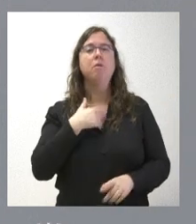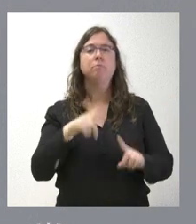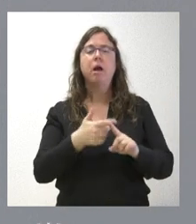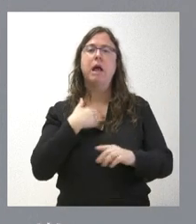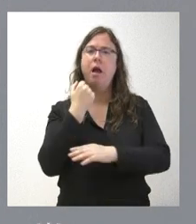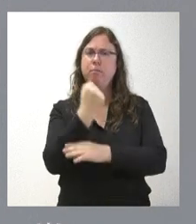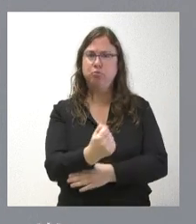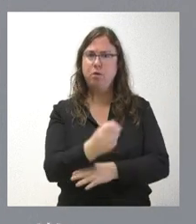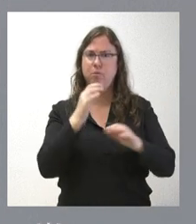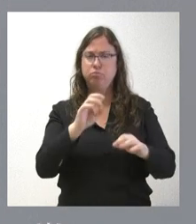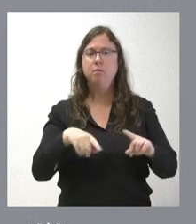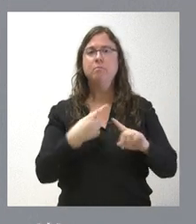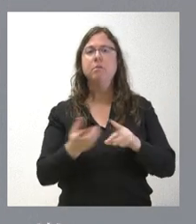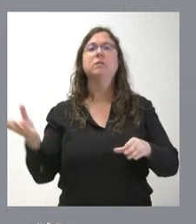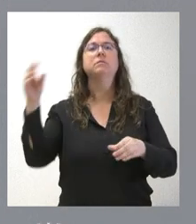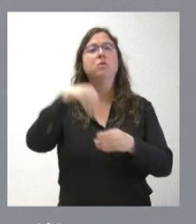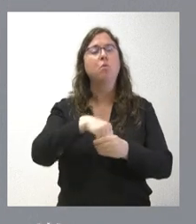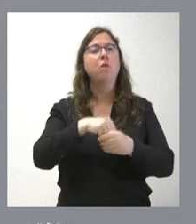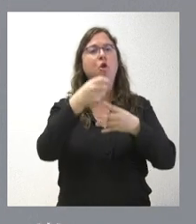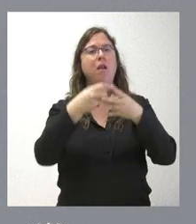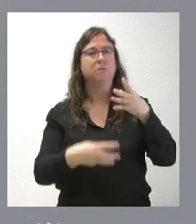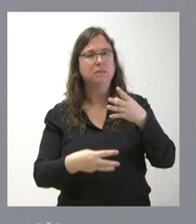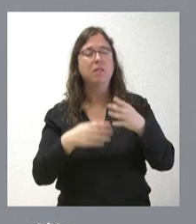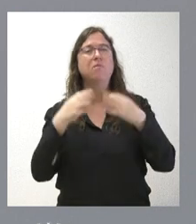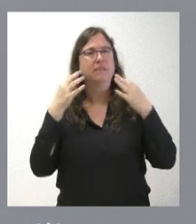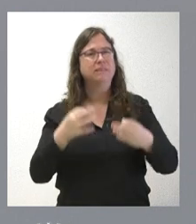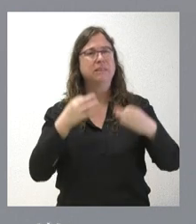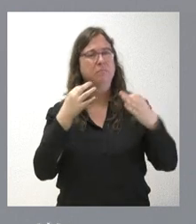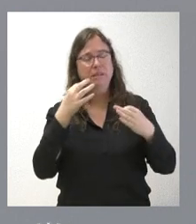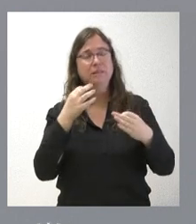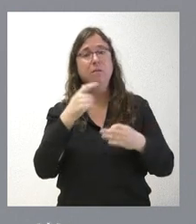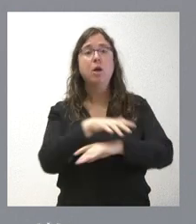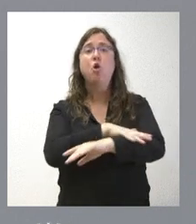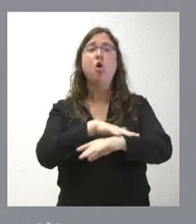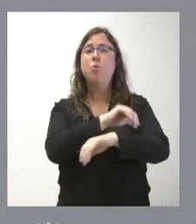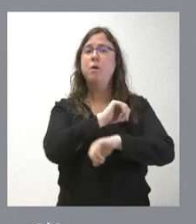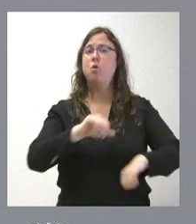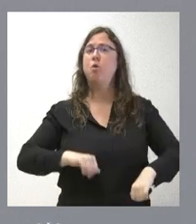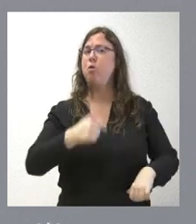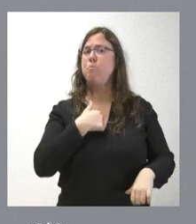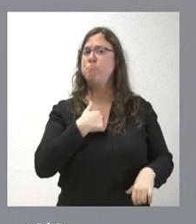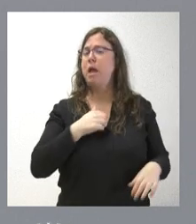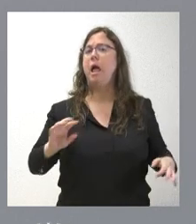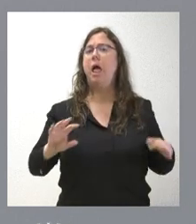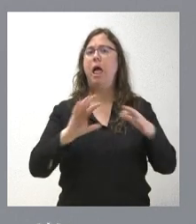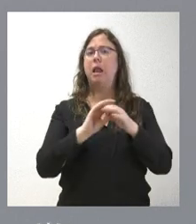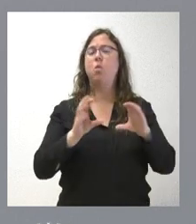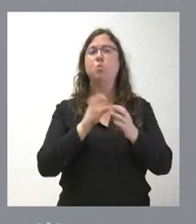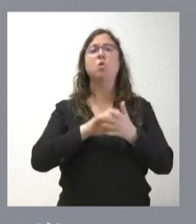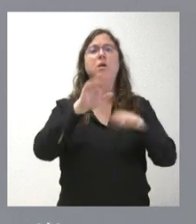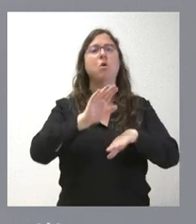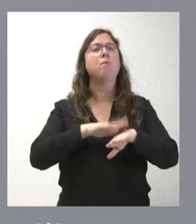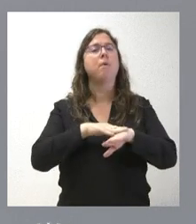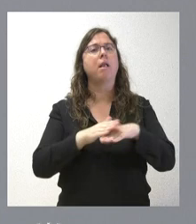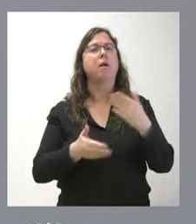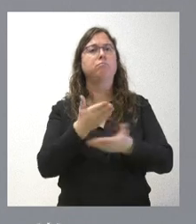apoyamos y lo incluimos en nuestro listado. Y va a encontrar siempre el Gobierno de Portugal un firme aliado en la Junta de Castilla y León para demandar